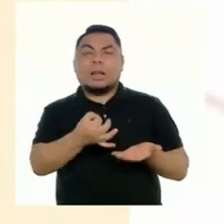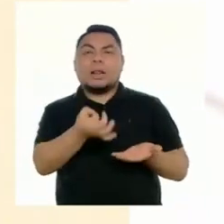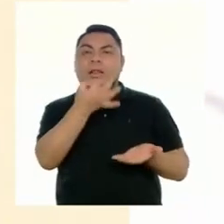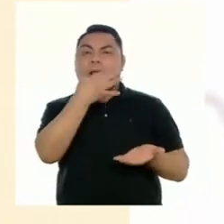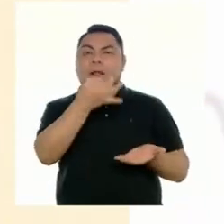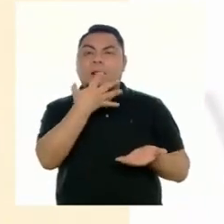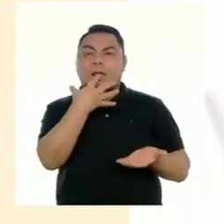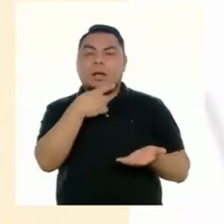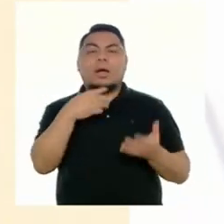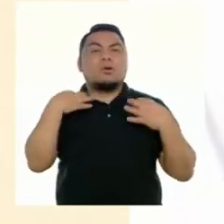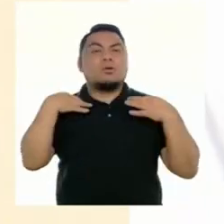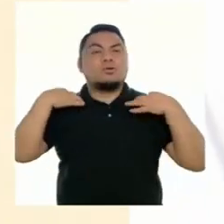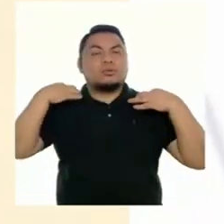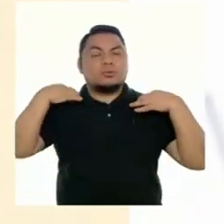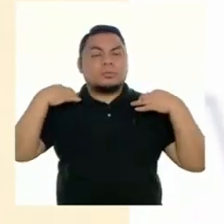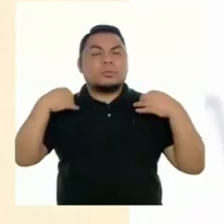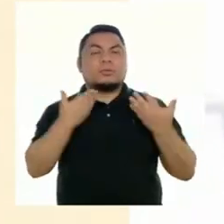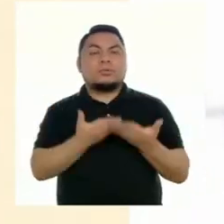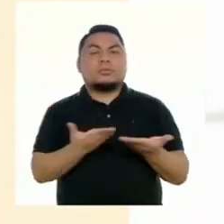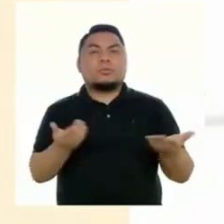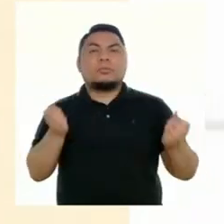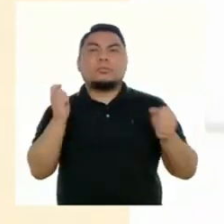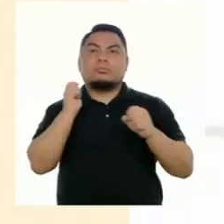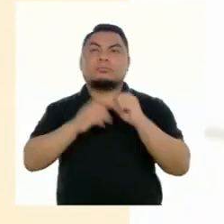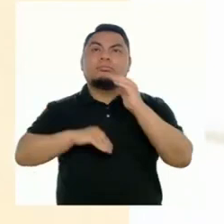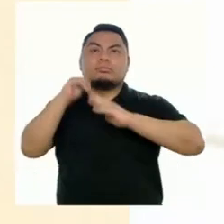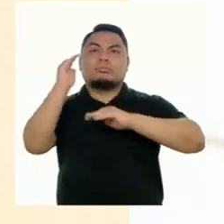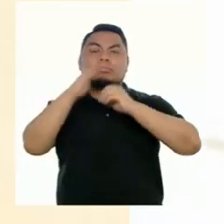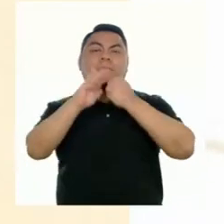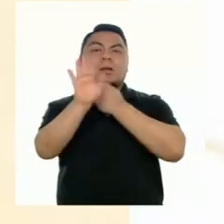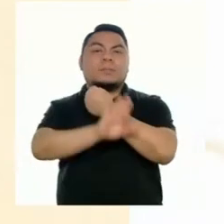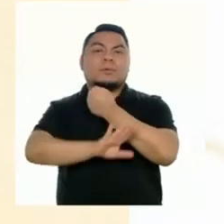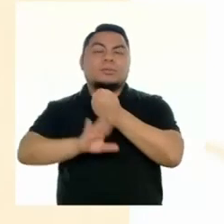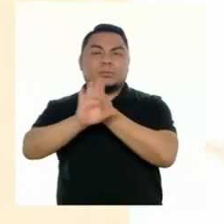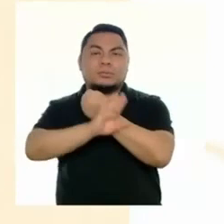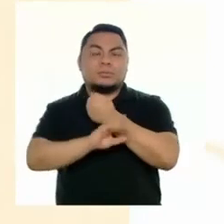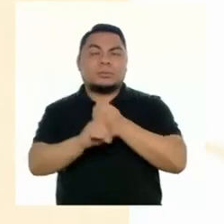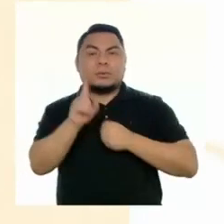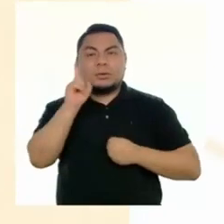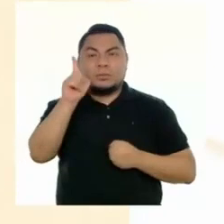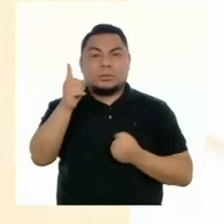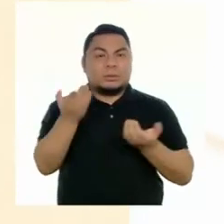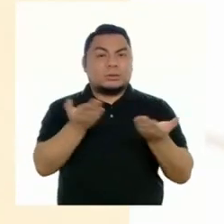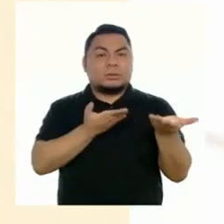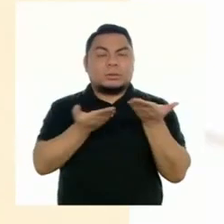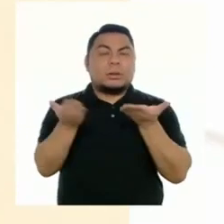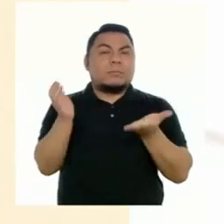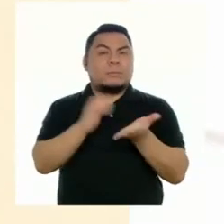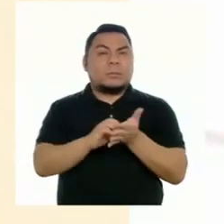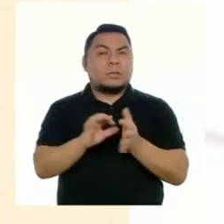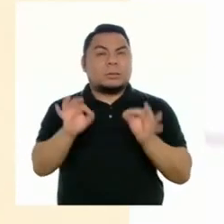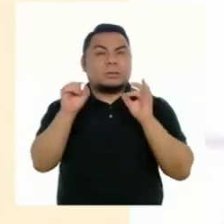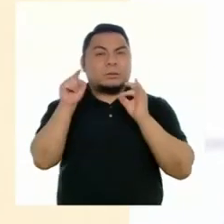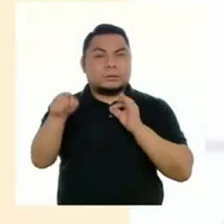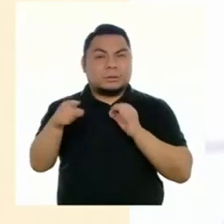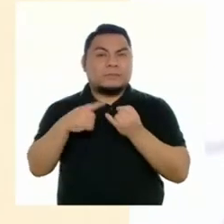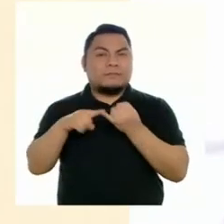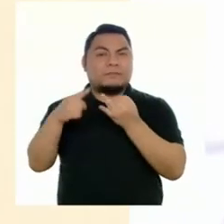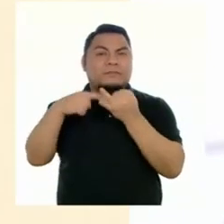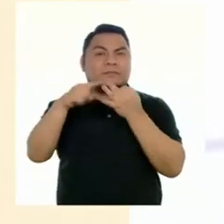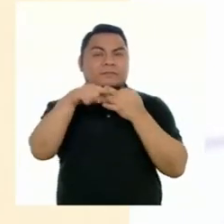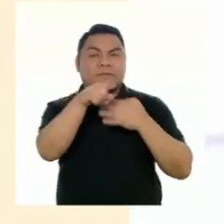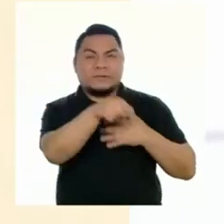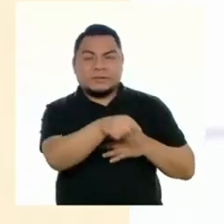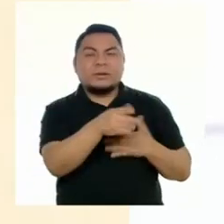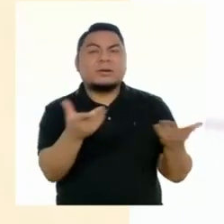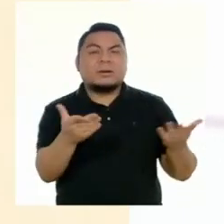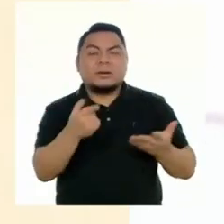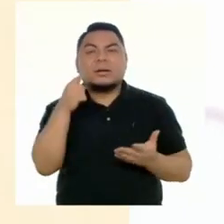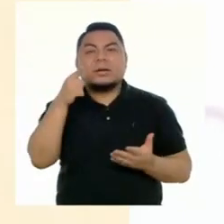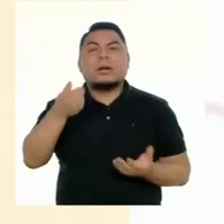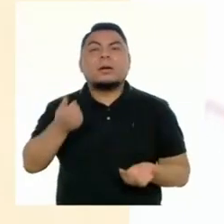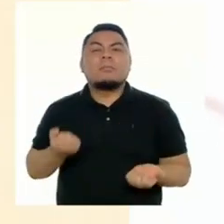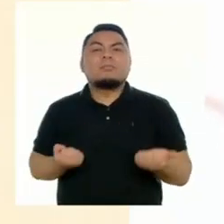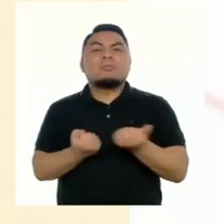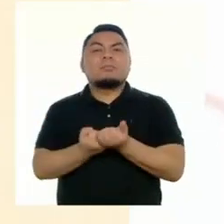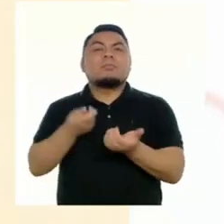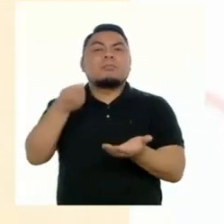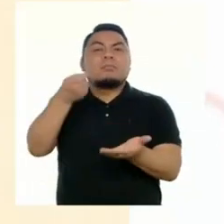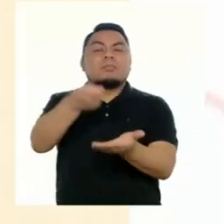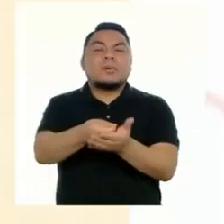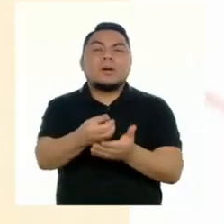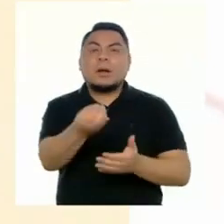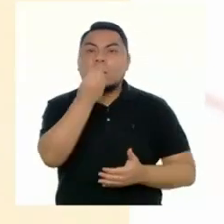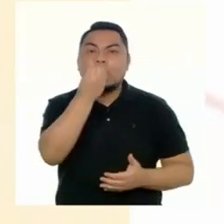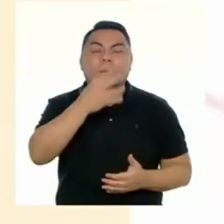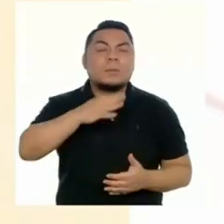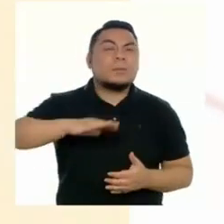medicamentos, ropa, materiales de construcción y protección. Uno de los servicios más destacables de la biodiversidad es el aporte de